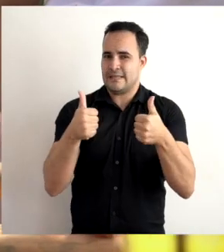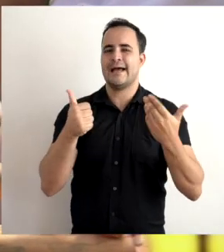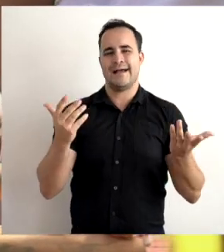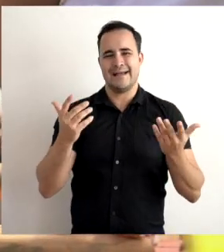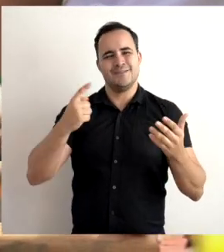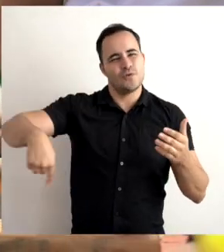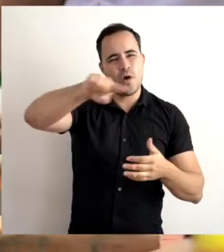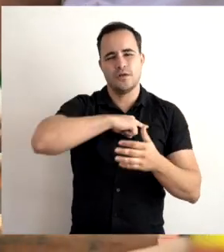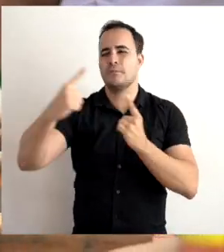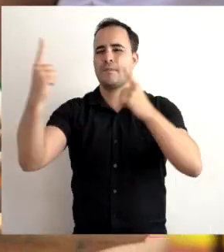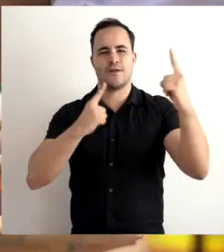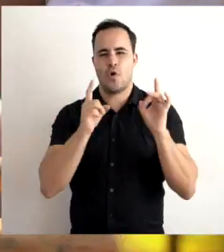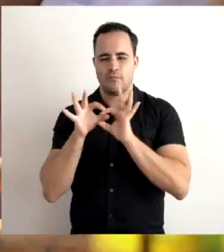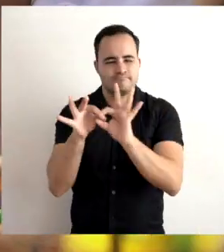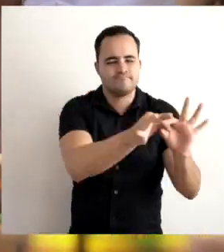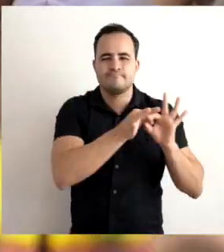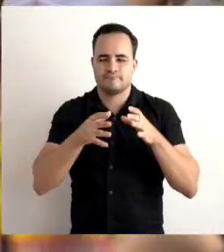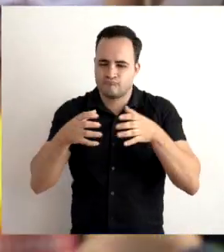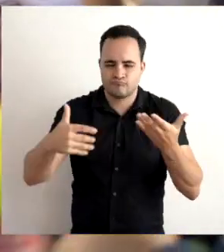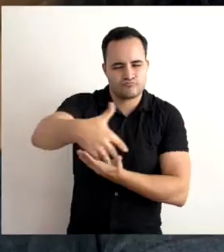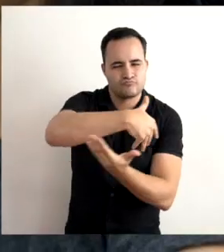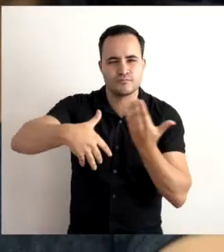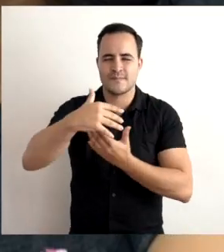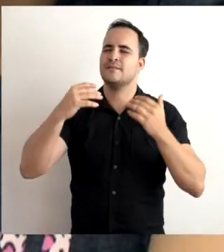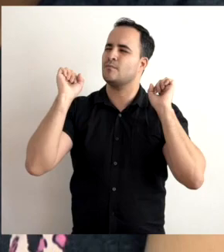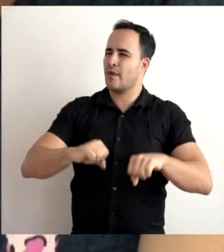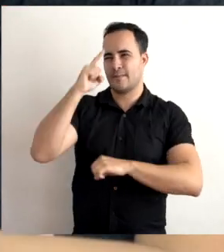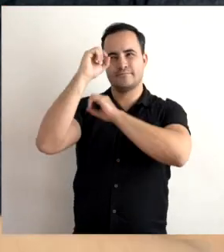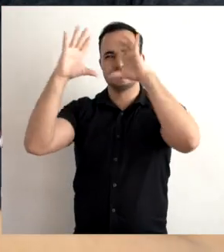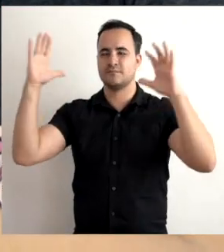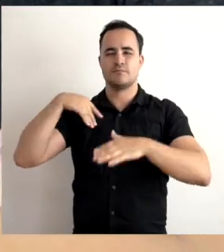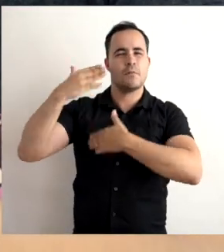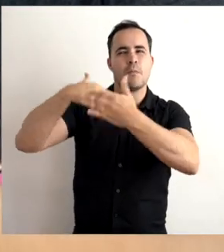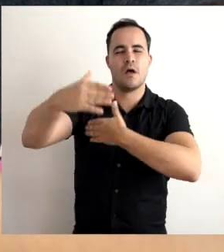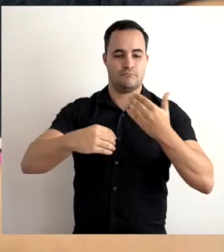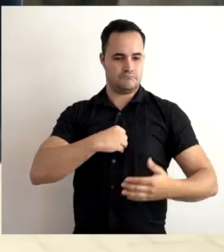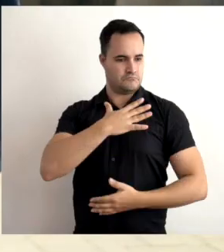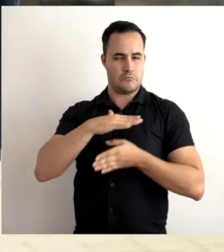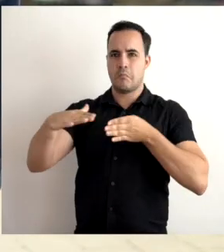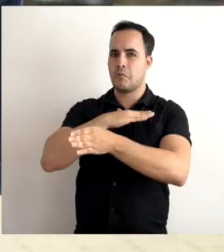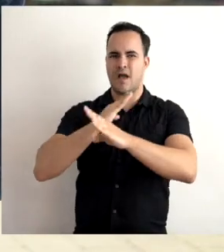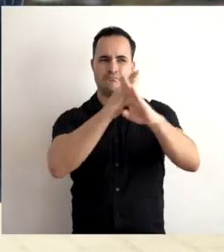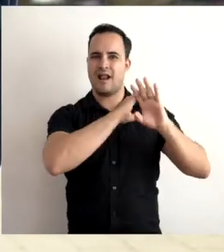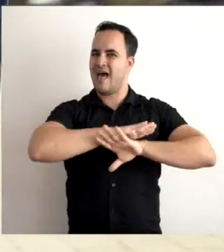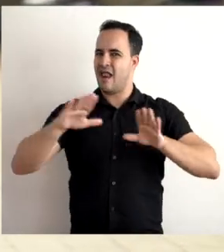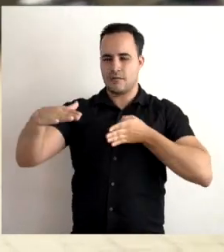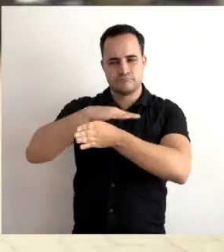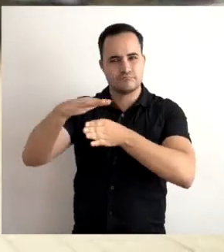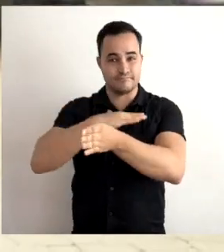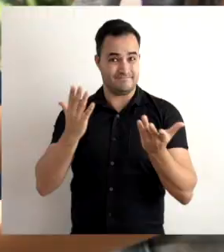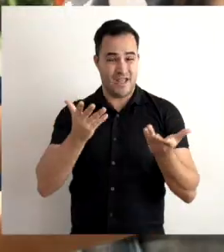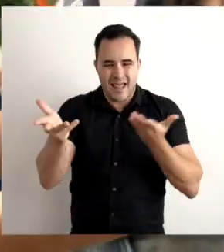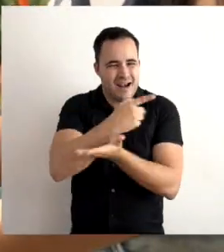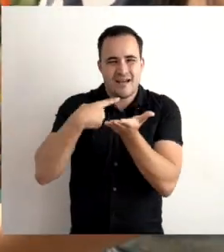Queremos ser un gran equipo que aporte a la creación de un futuro con oportunidades para todos y todas. Juntos trazaremos la